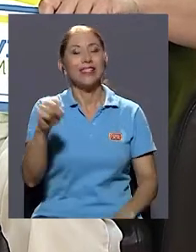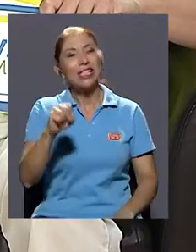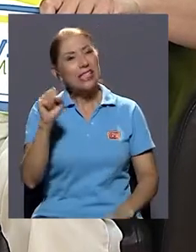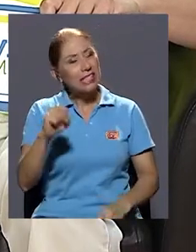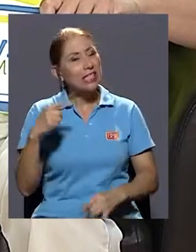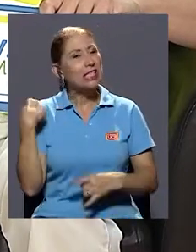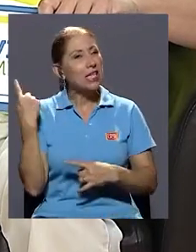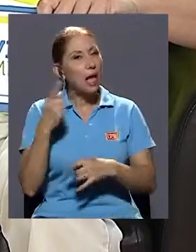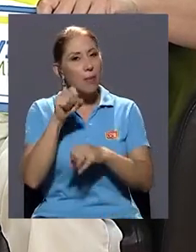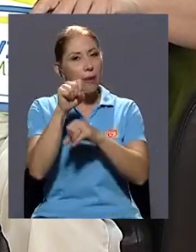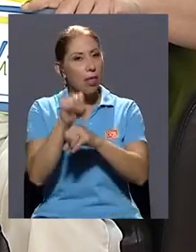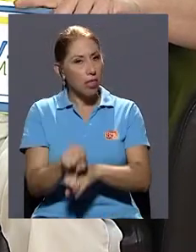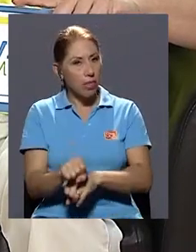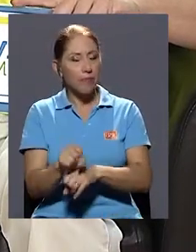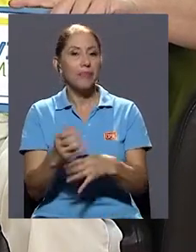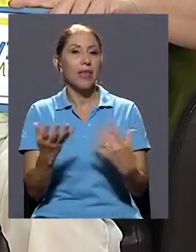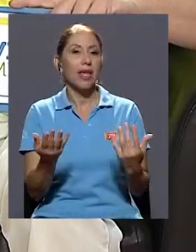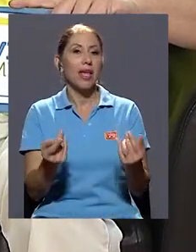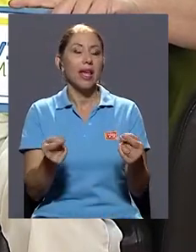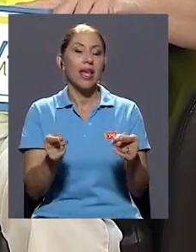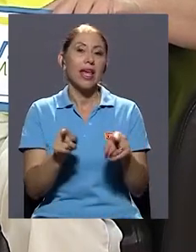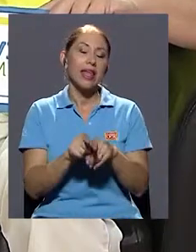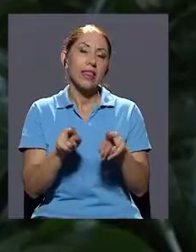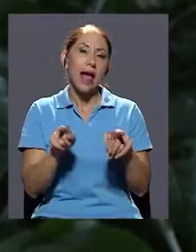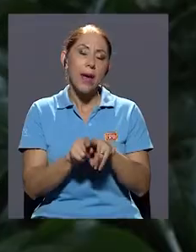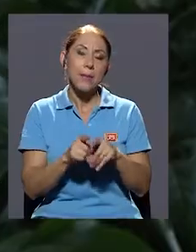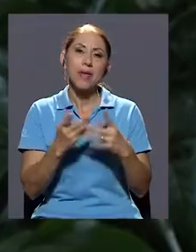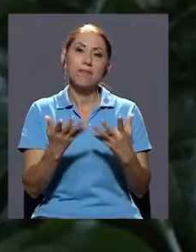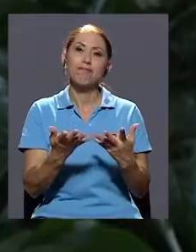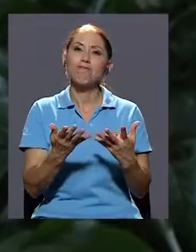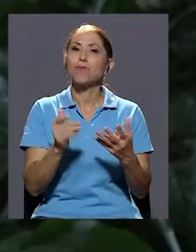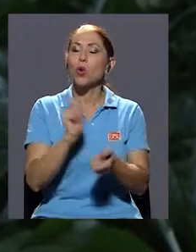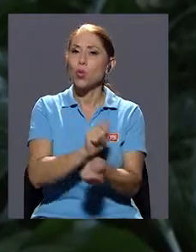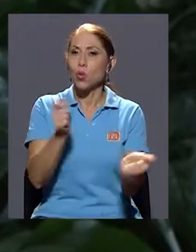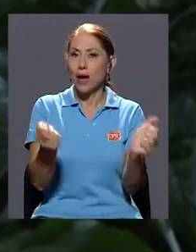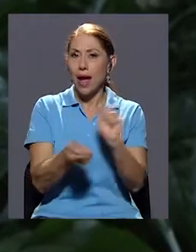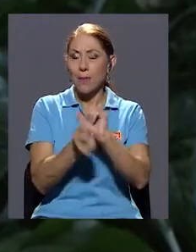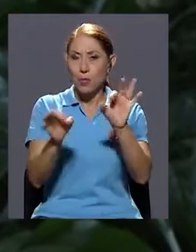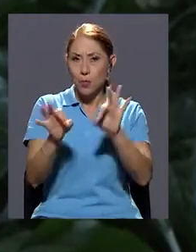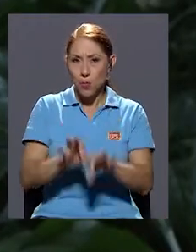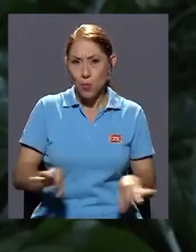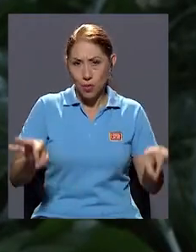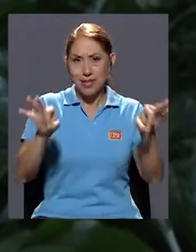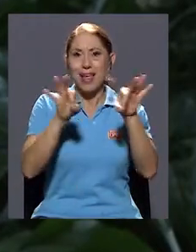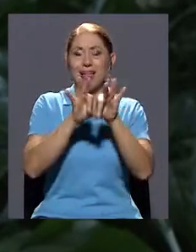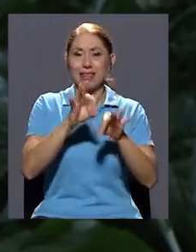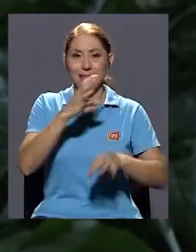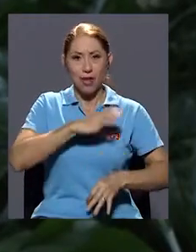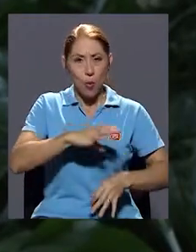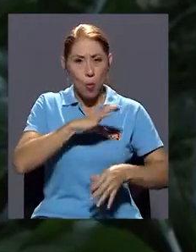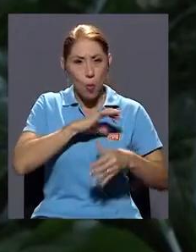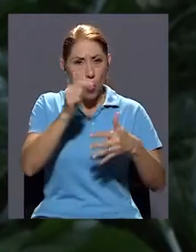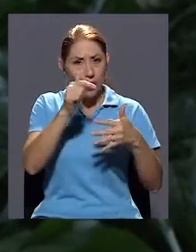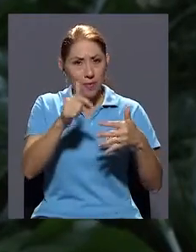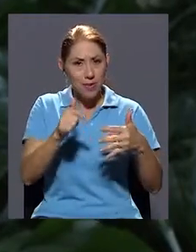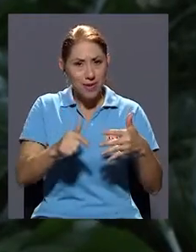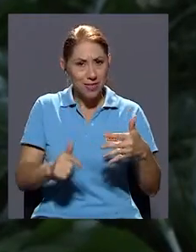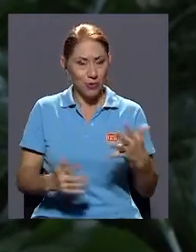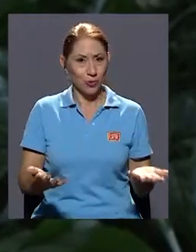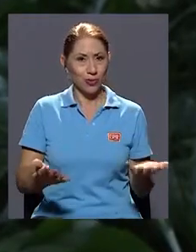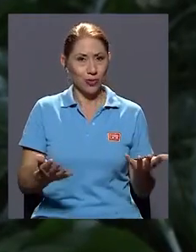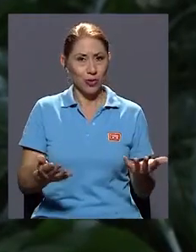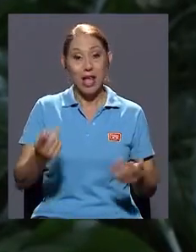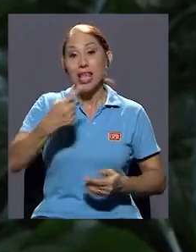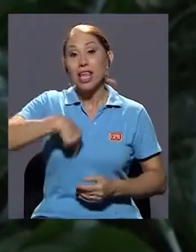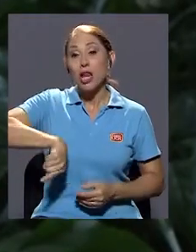Usualmente, ¿verdad? Y tal vez tiene que ver mucho porque hay un cambio importante de una serie de comportamientos a